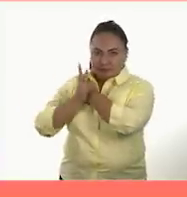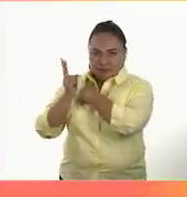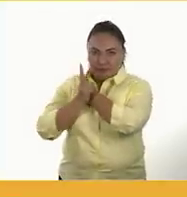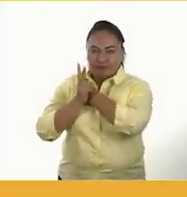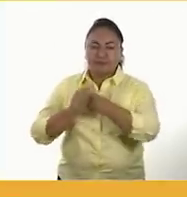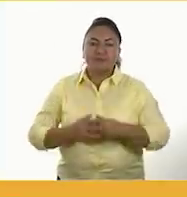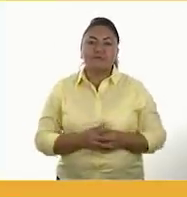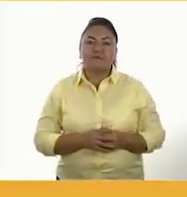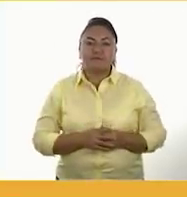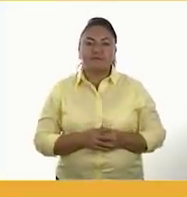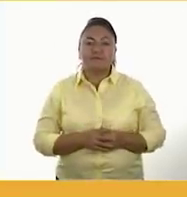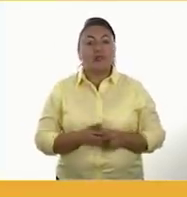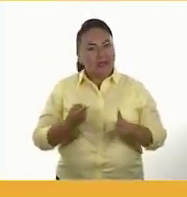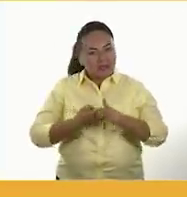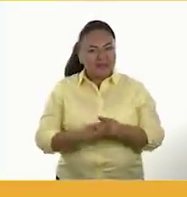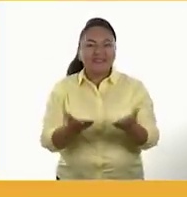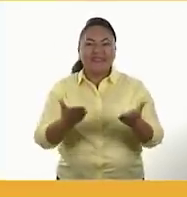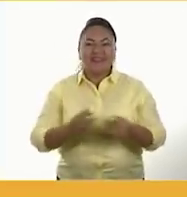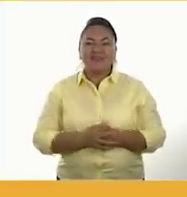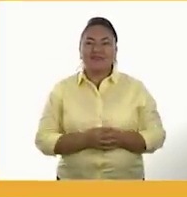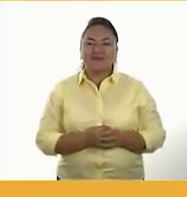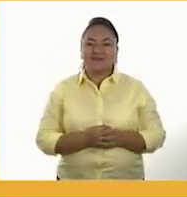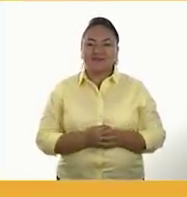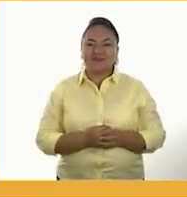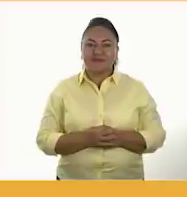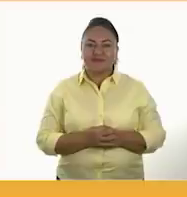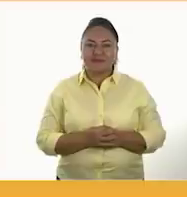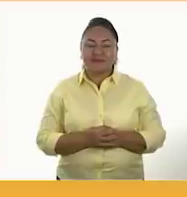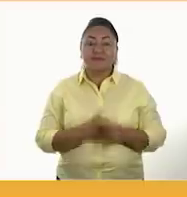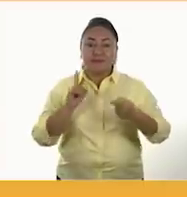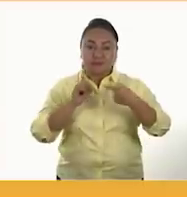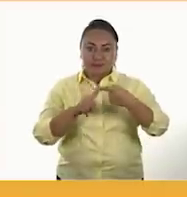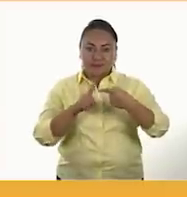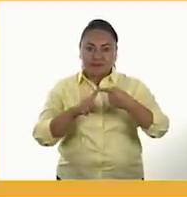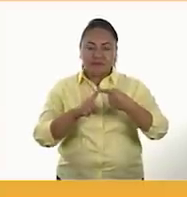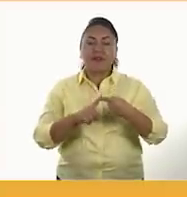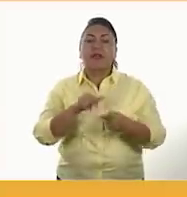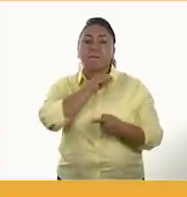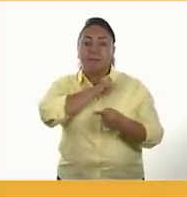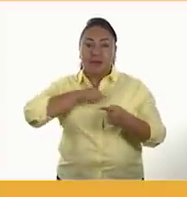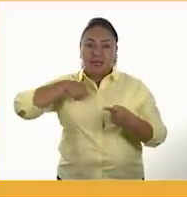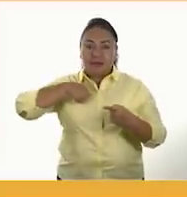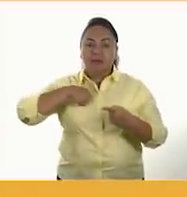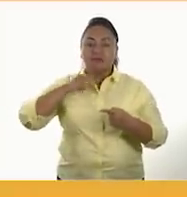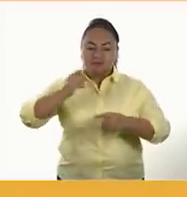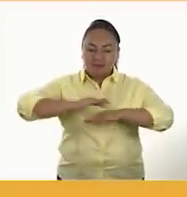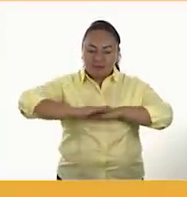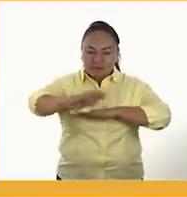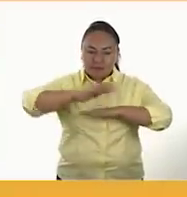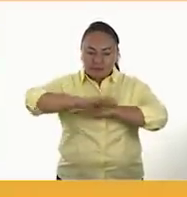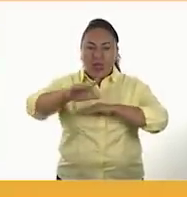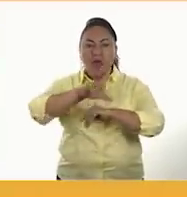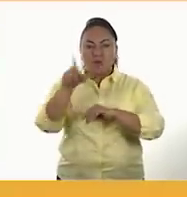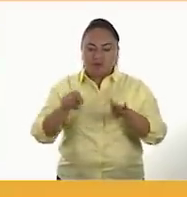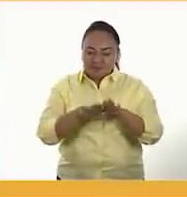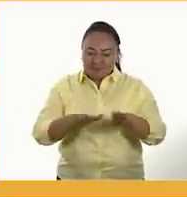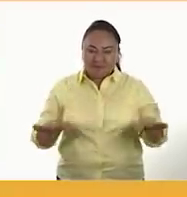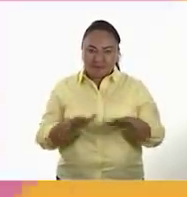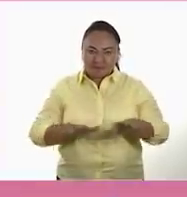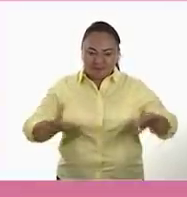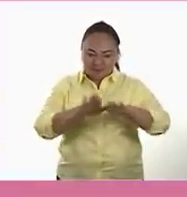un adulto. ¡Empecemos! 1. Estira la playera a lo largo y a lo ancho.